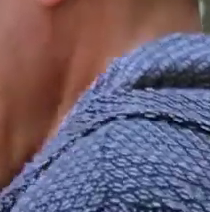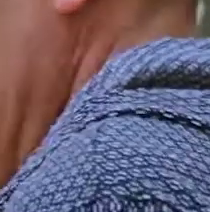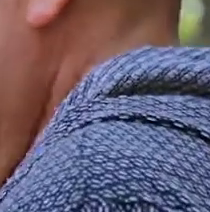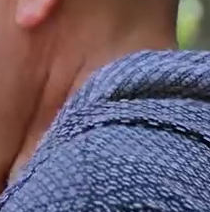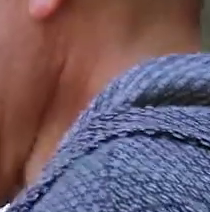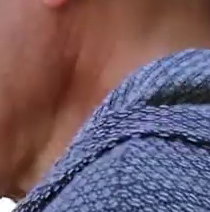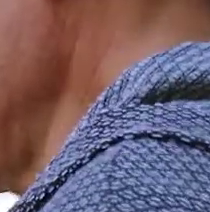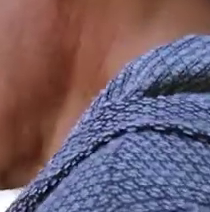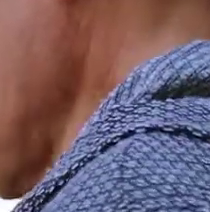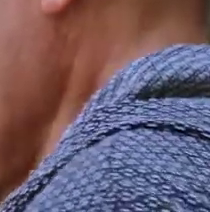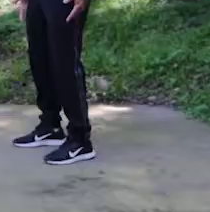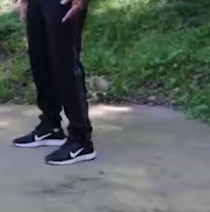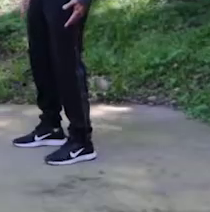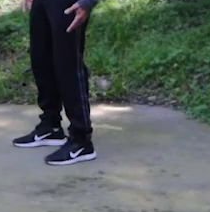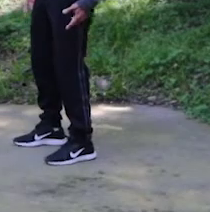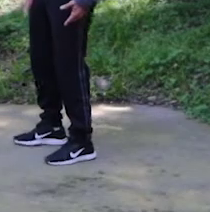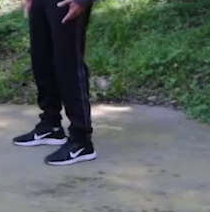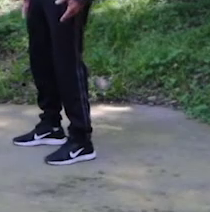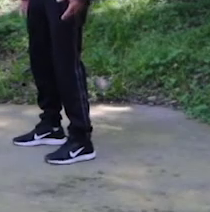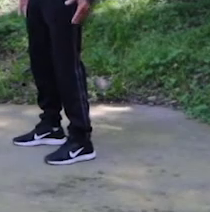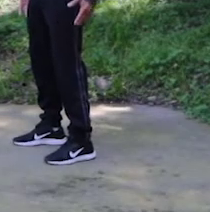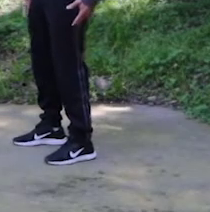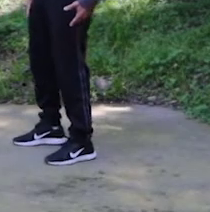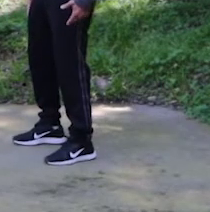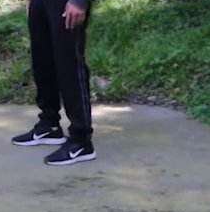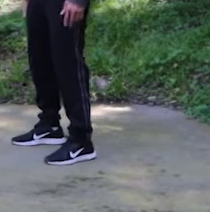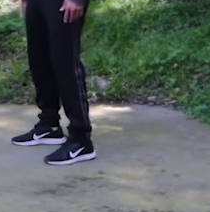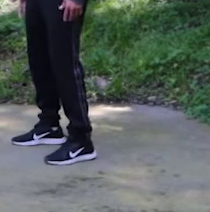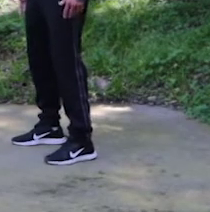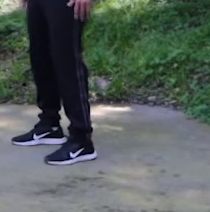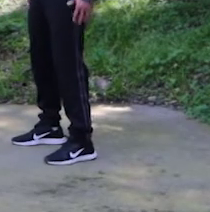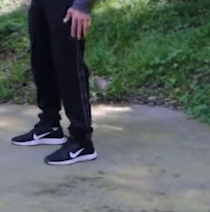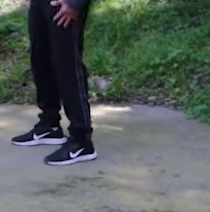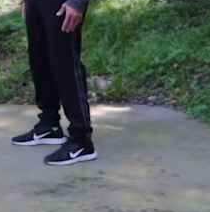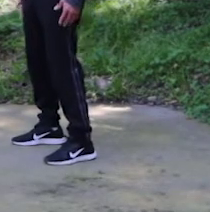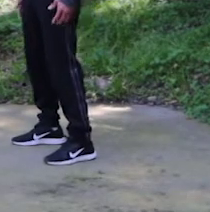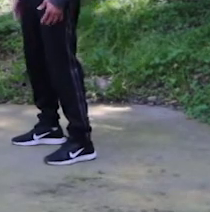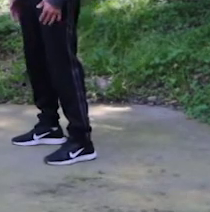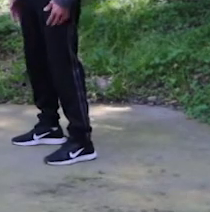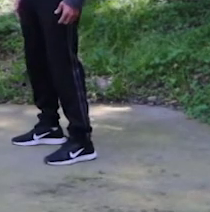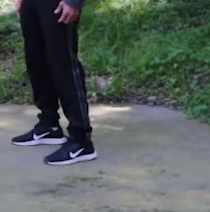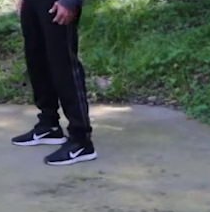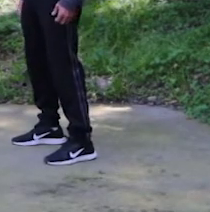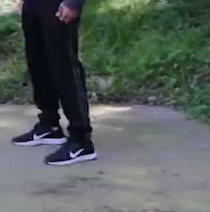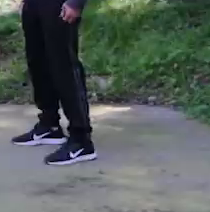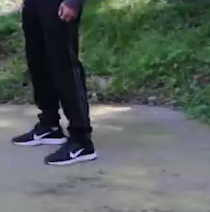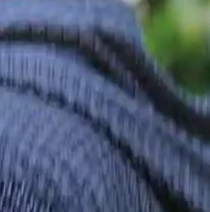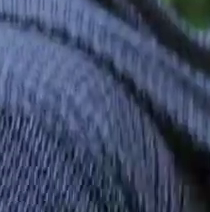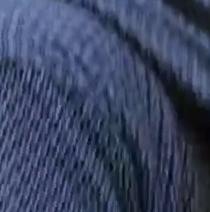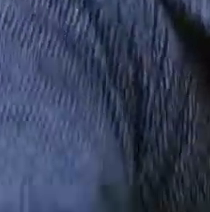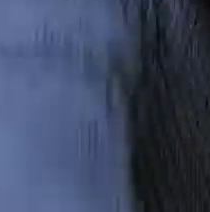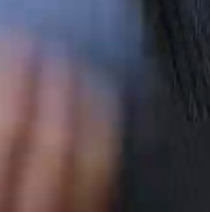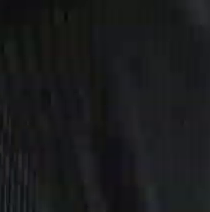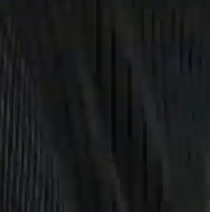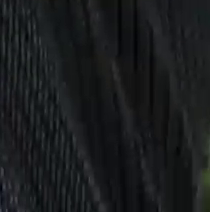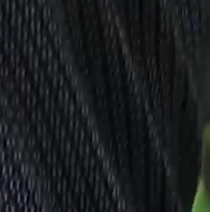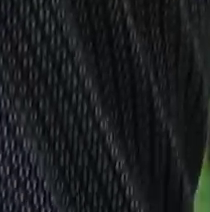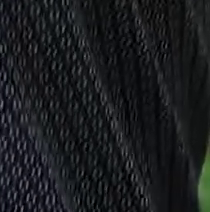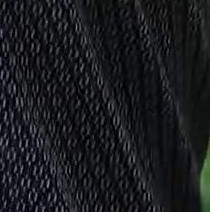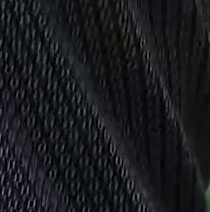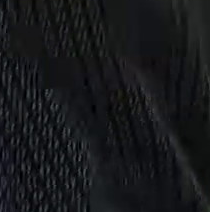nos vamos a parar. Vamos a abrir el compás de una forma que nos sintamos relajados. Y vamos a elevar los